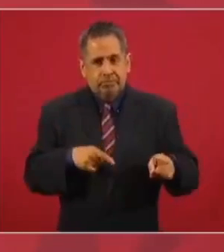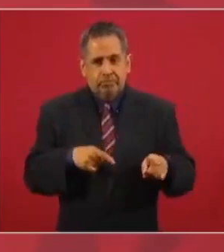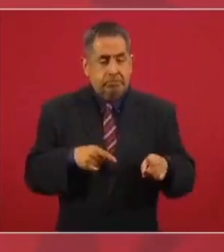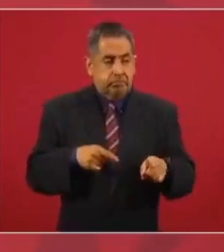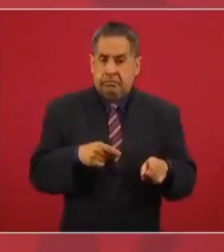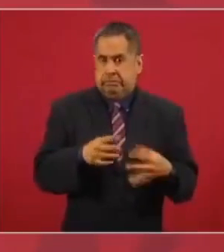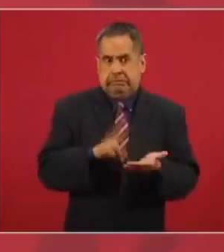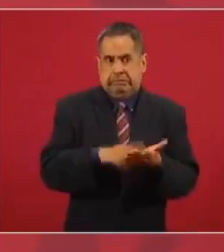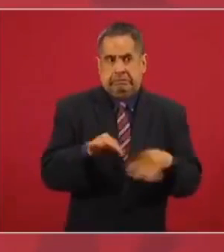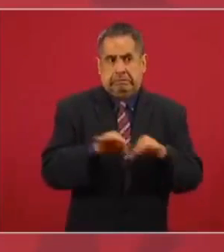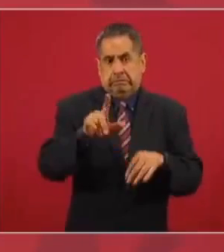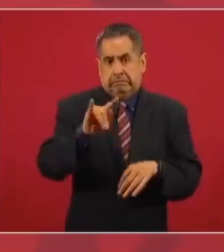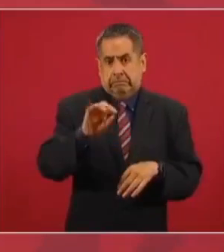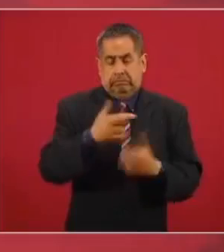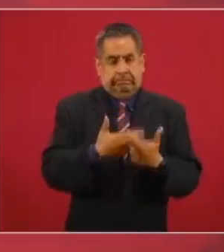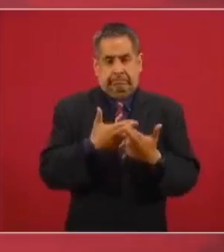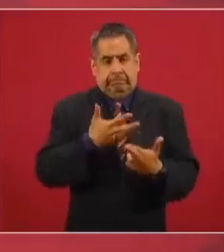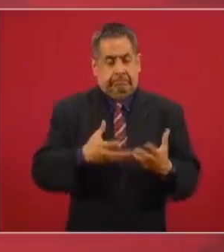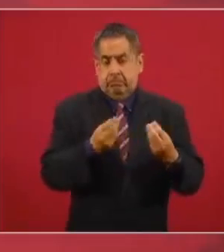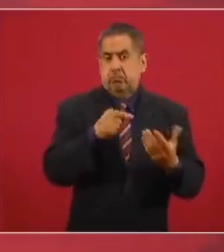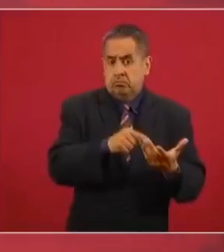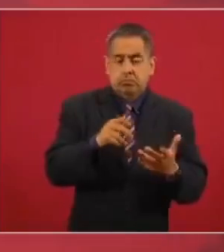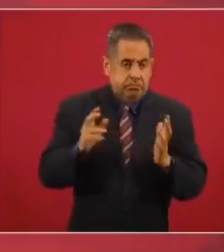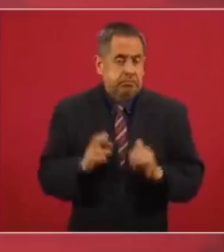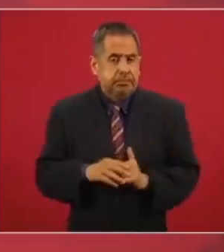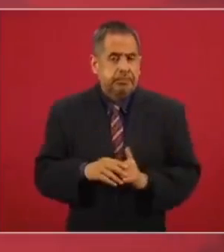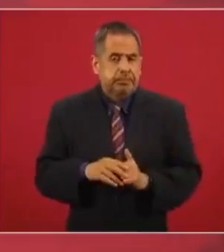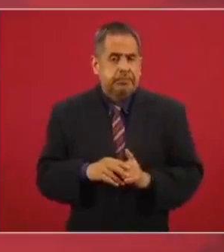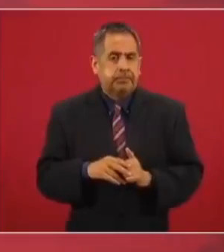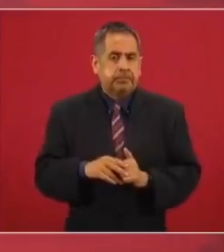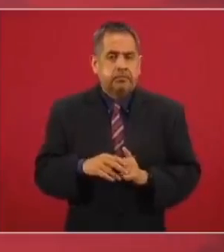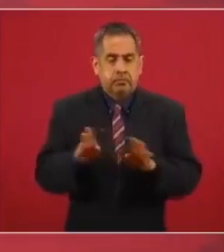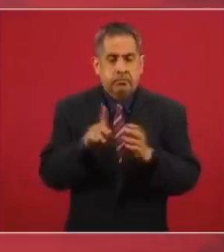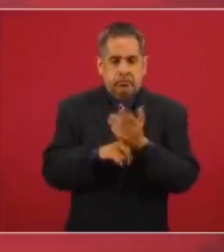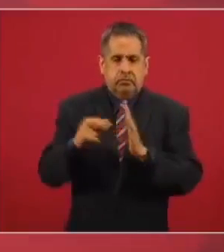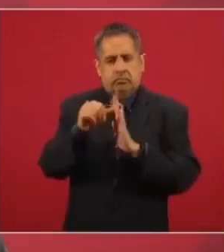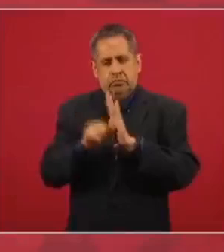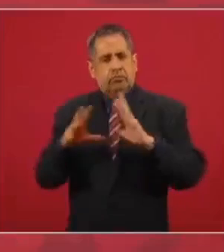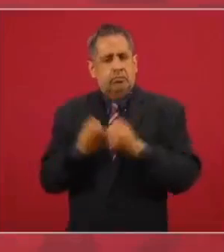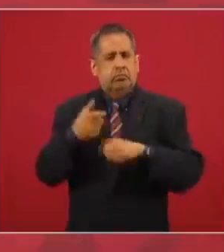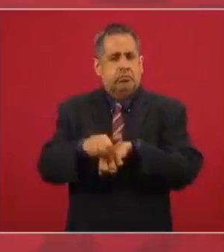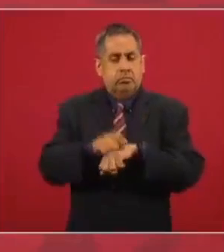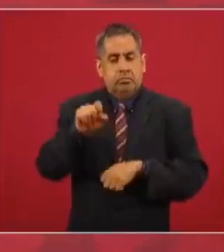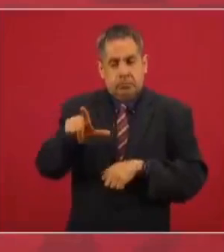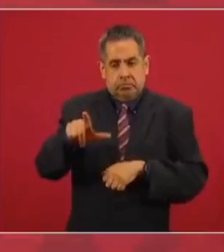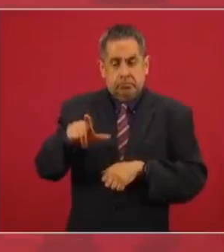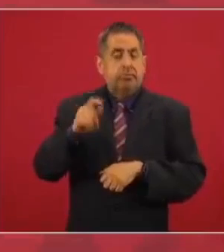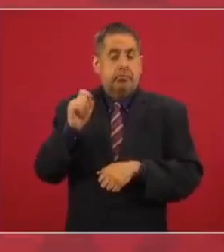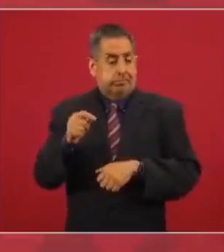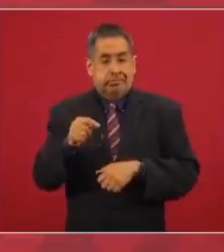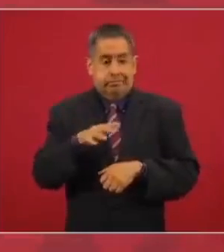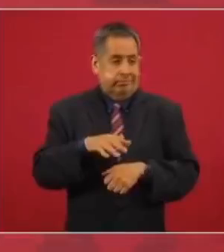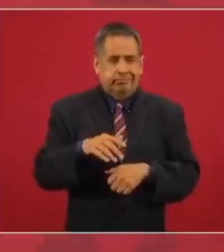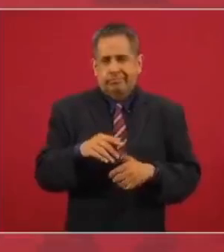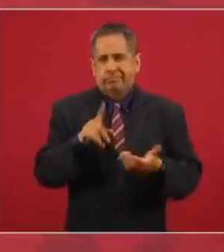estratégico y una riqueza. Desde luego, de conformidad con el artículo 27, todos estos